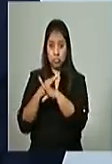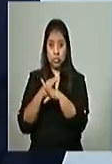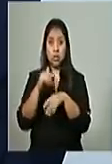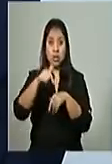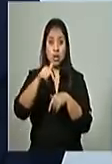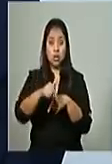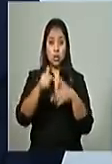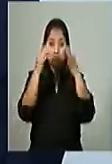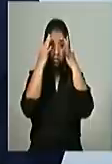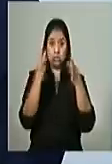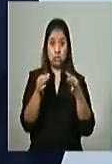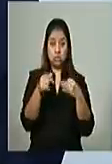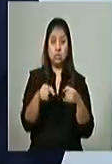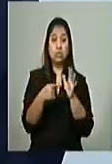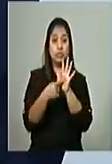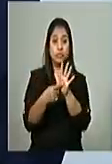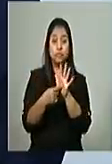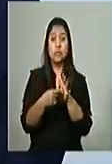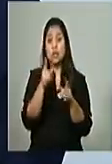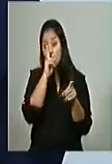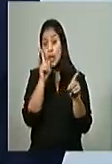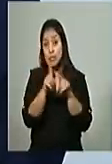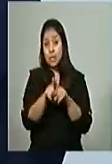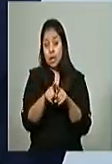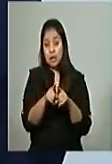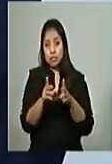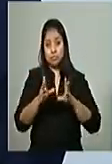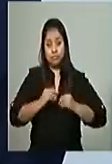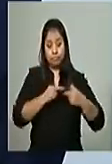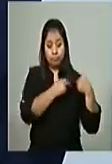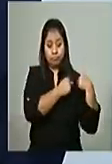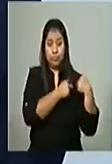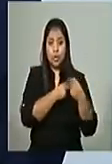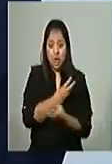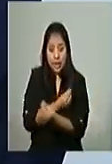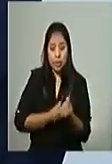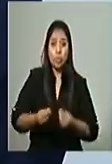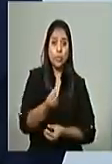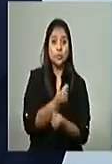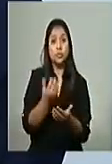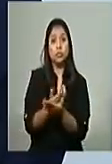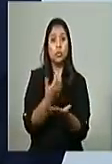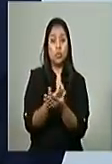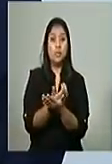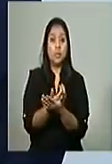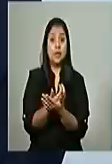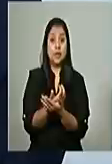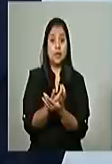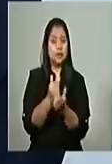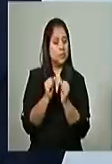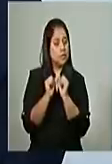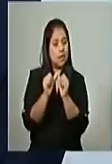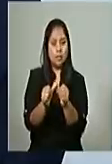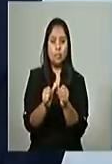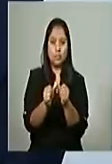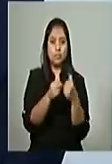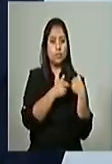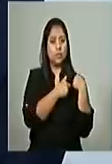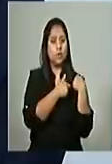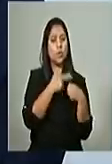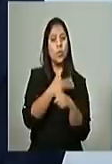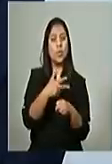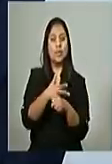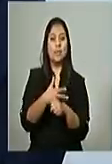tomando. Sigamos comprometidos con la recuperación de la economía. Sigamos comprometidos con